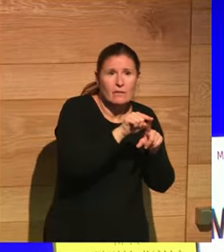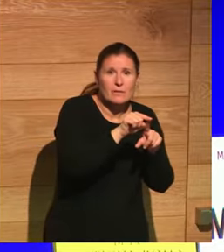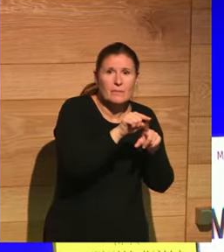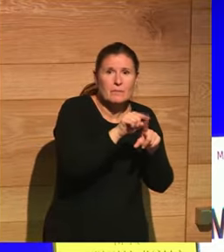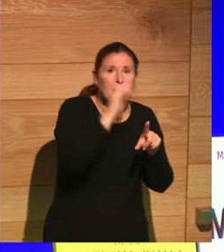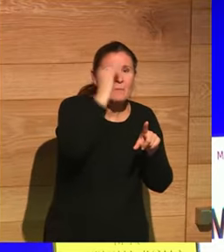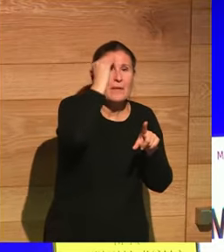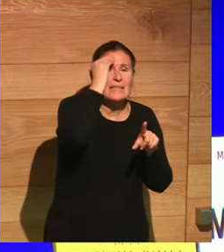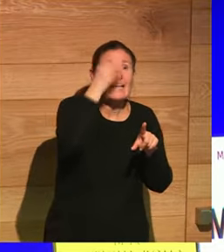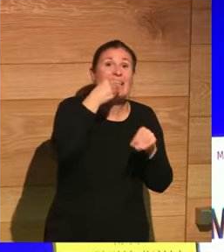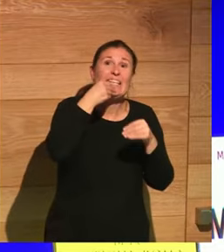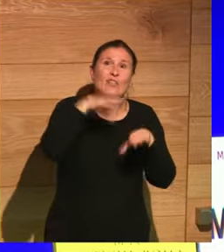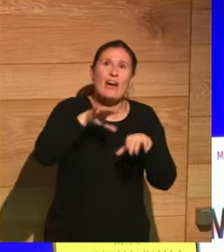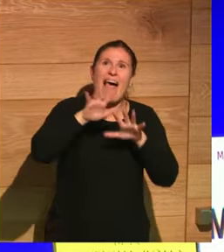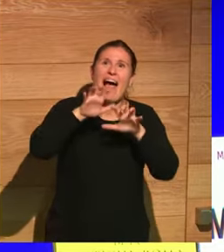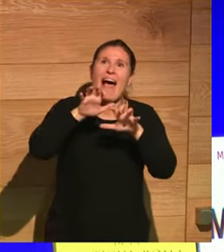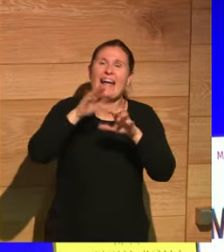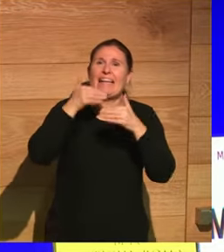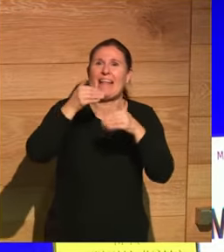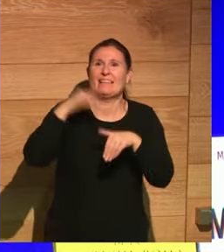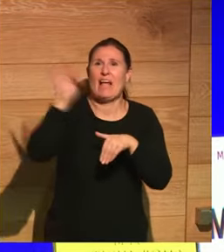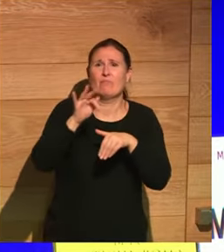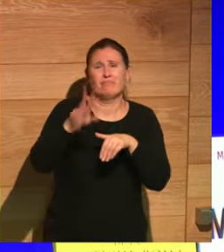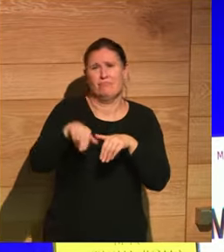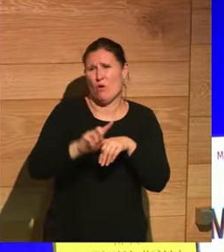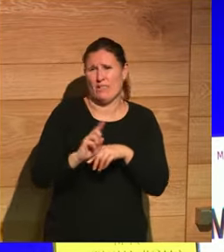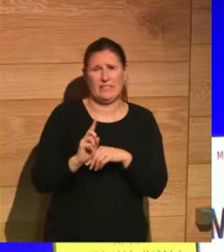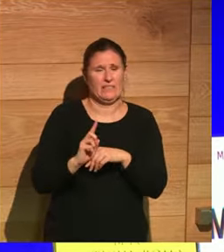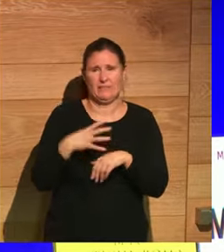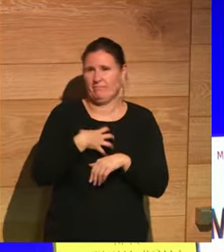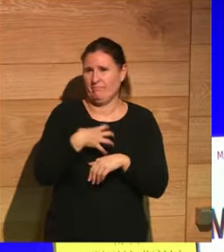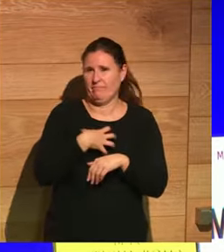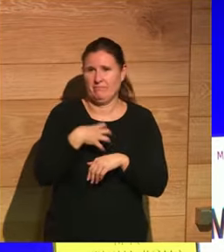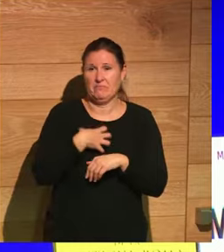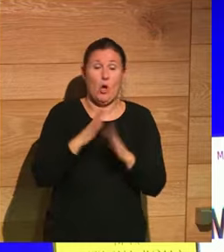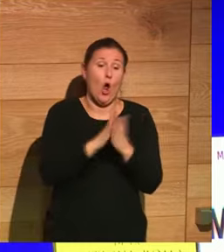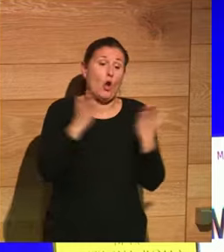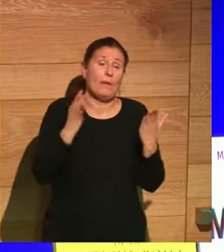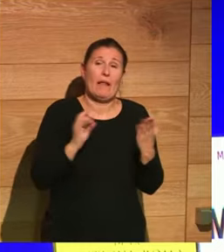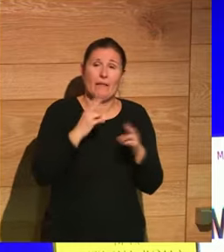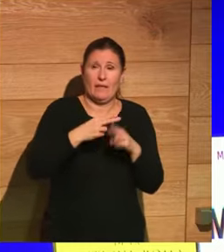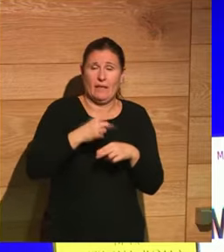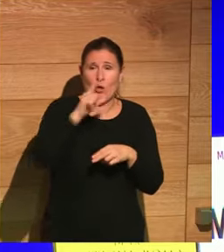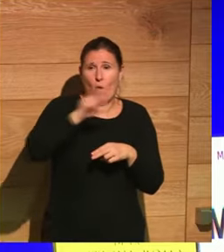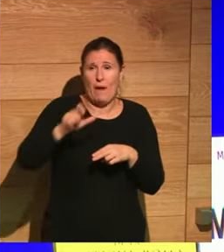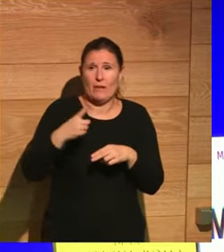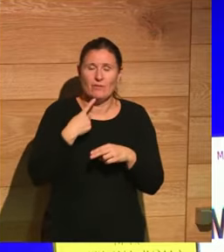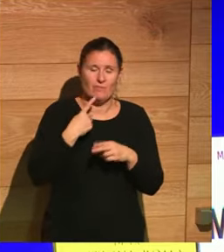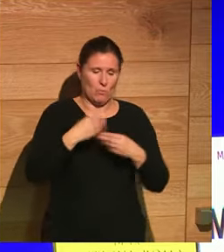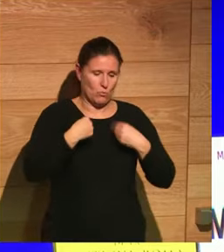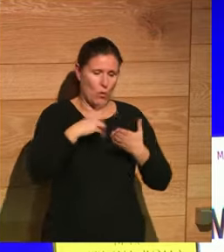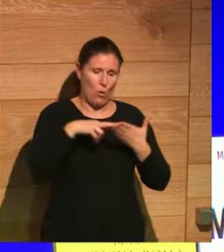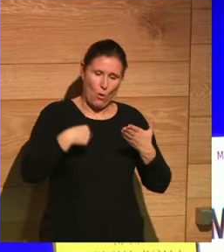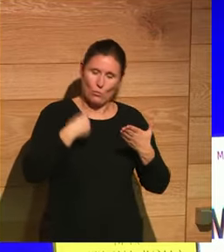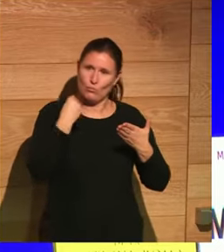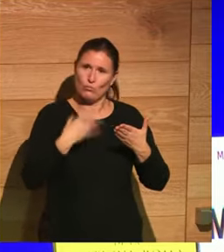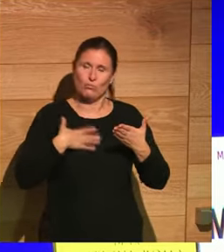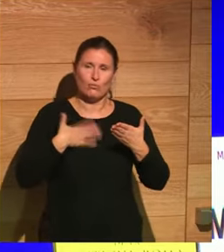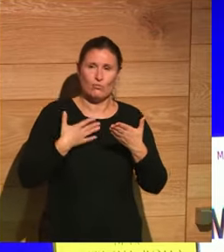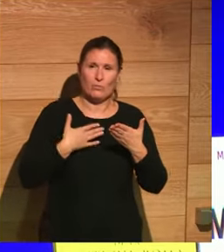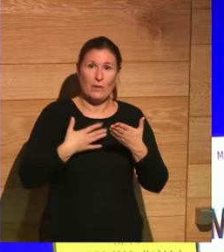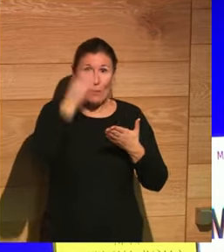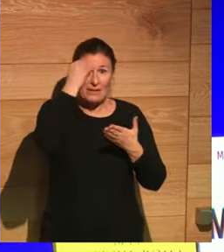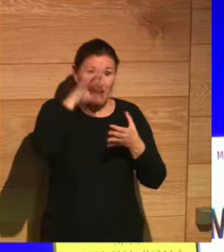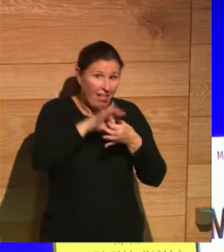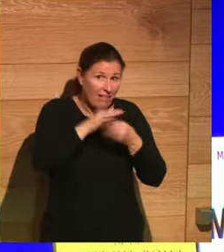pretender aprender historia con esas obras podemos leer una novela de romanos y entretenernos muchísimo pero nunca